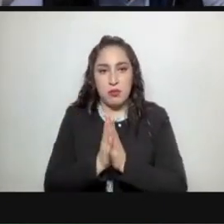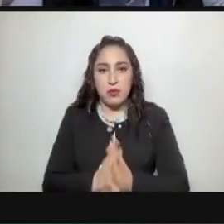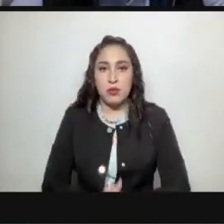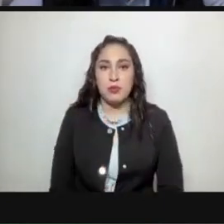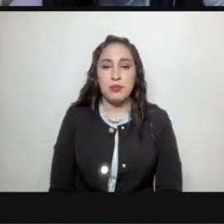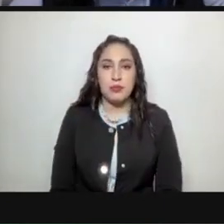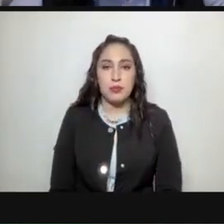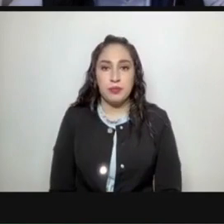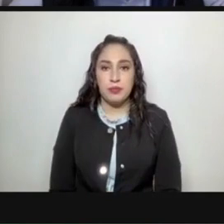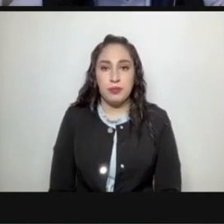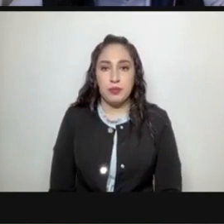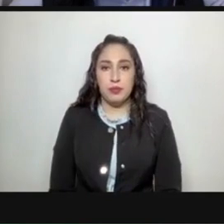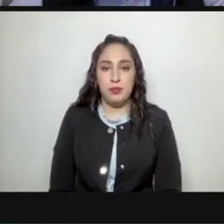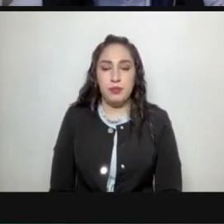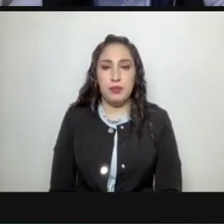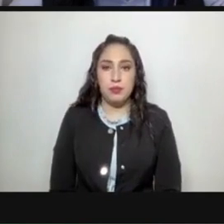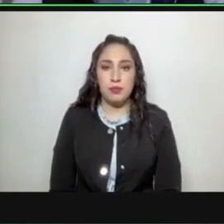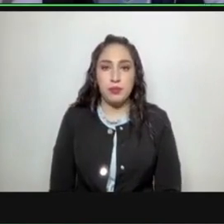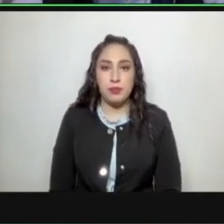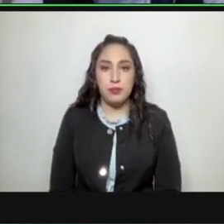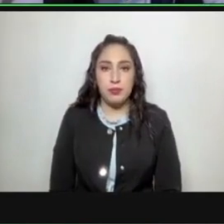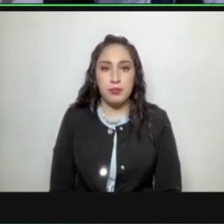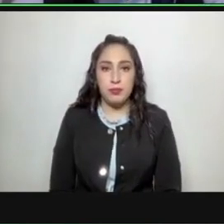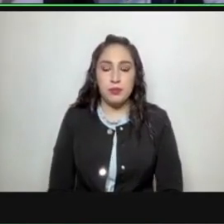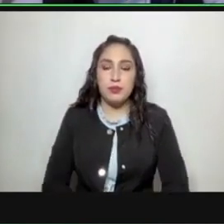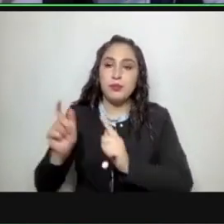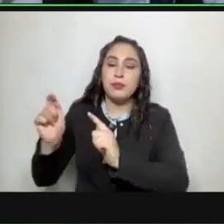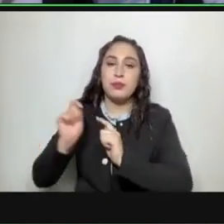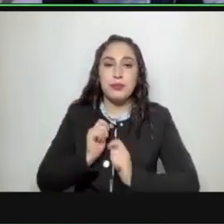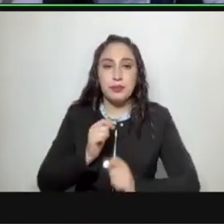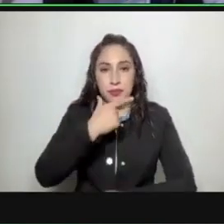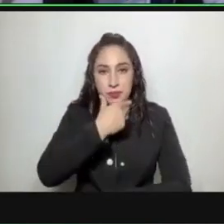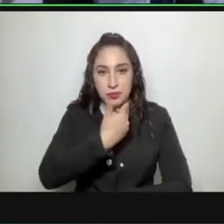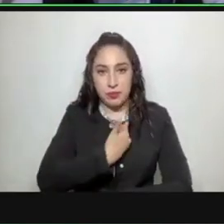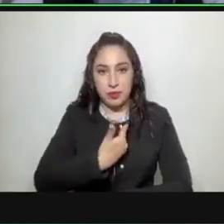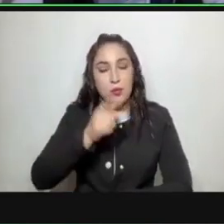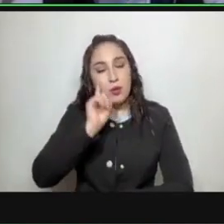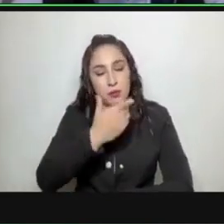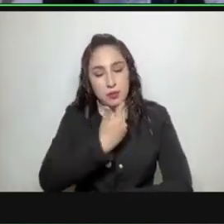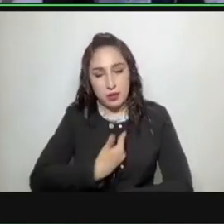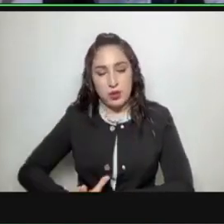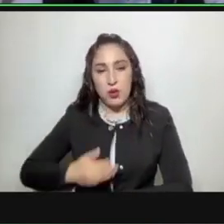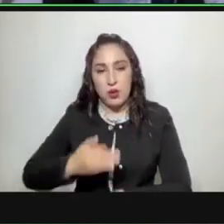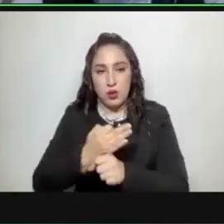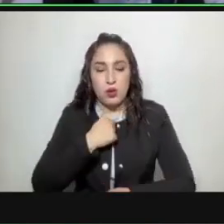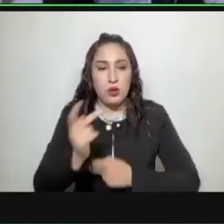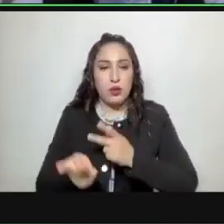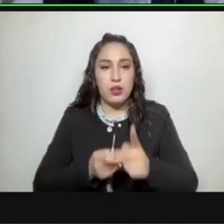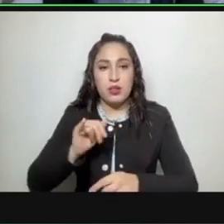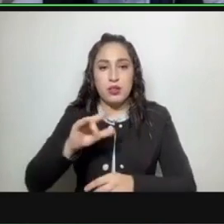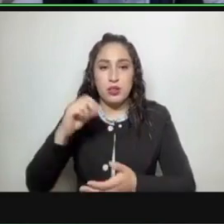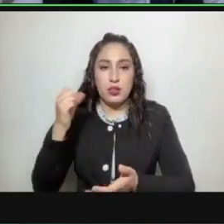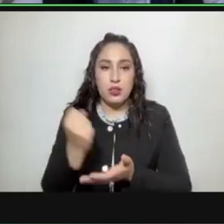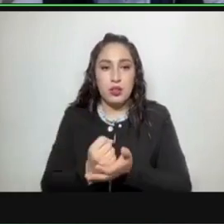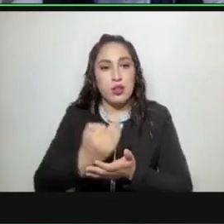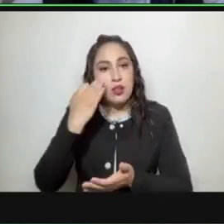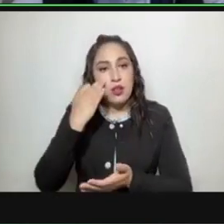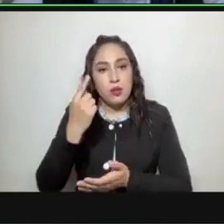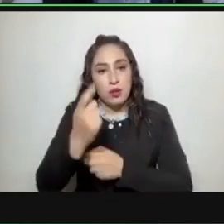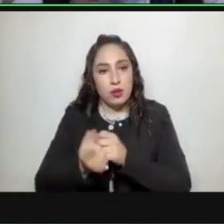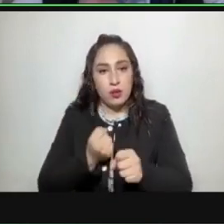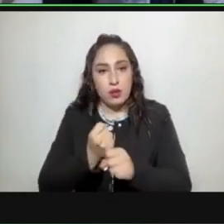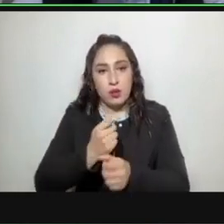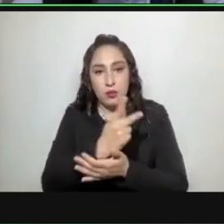a votación. Por instrucciones de la presidencia se somete a votación el programa anual de trabajo dos mil veintitrés dos mil